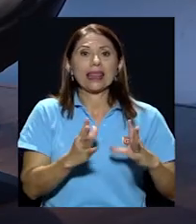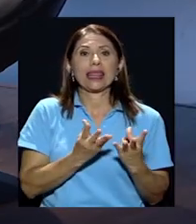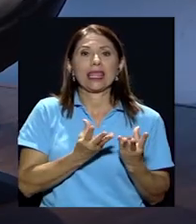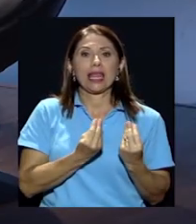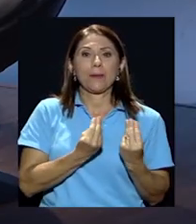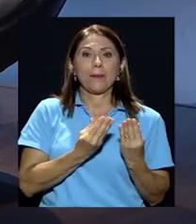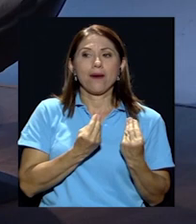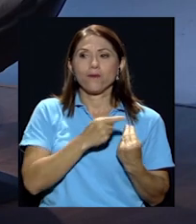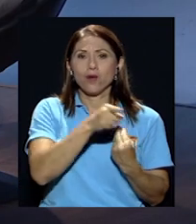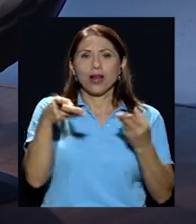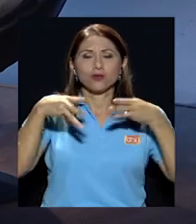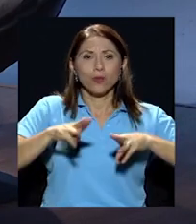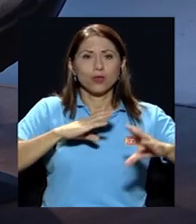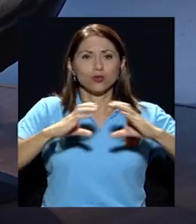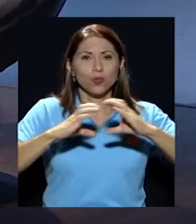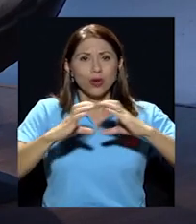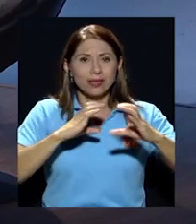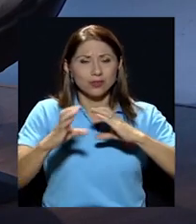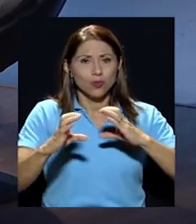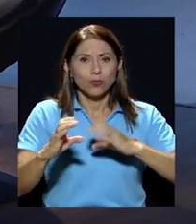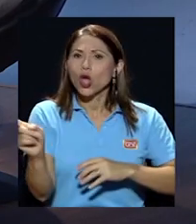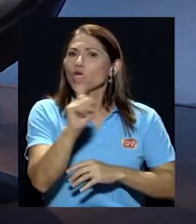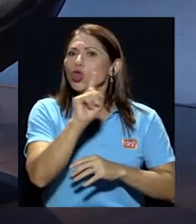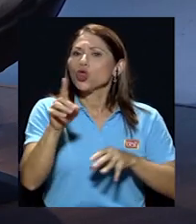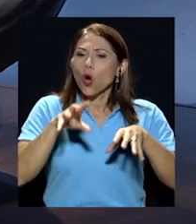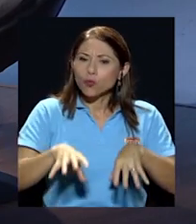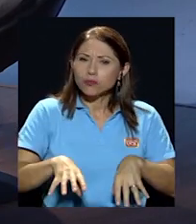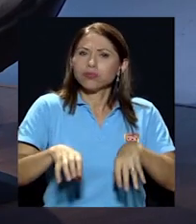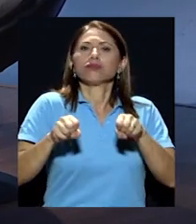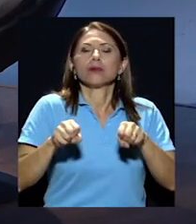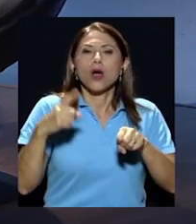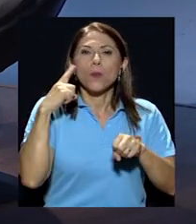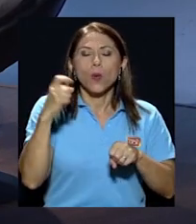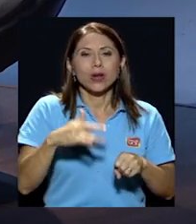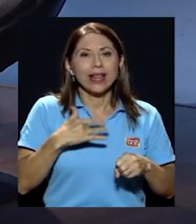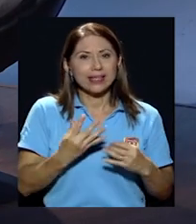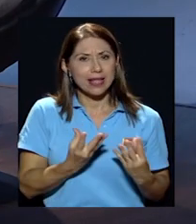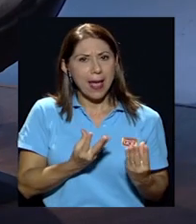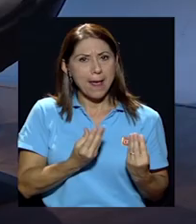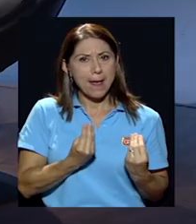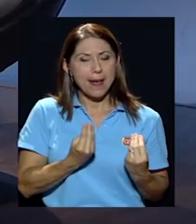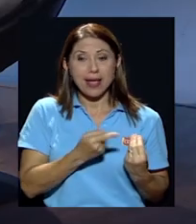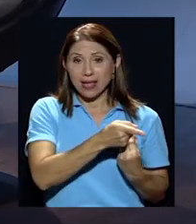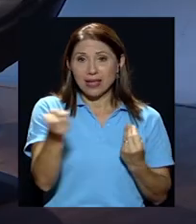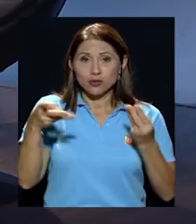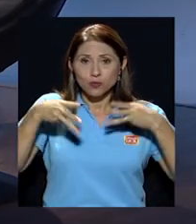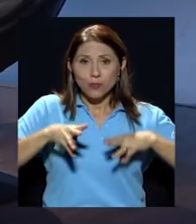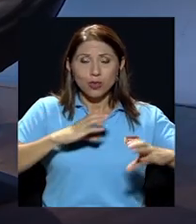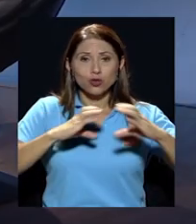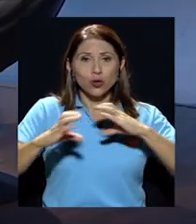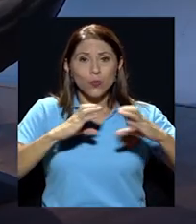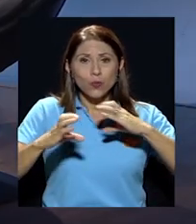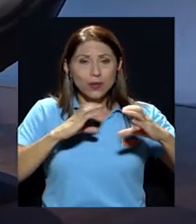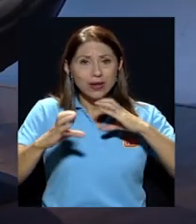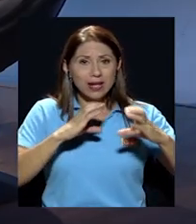no toman las acciones que tienen que tomar porque les da miedo que esos medios de comunicación se vuelquen